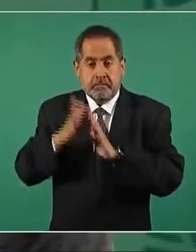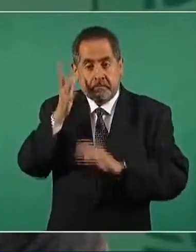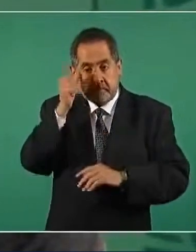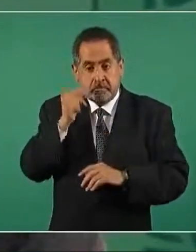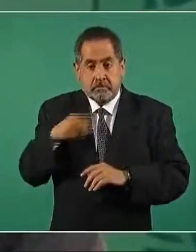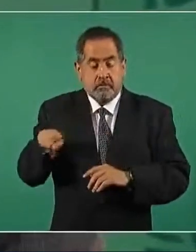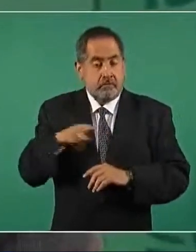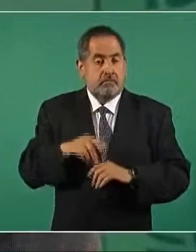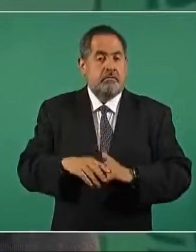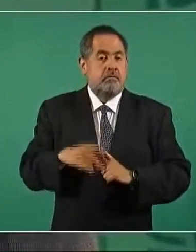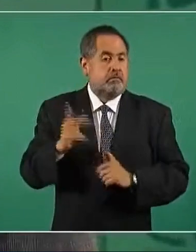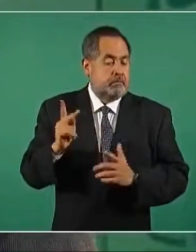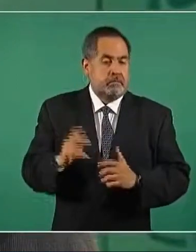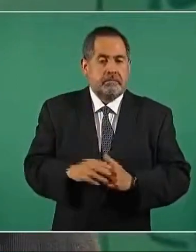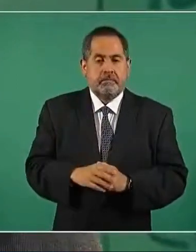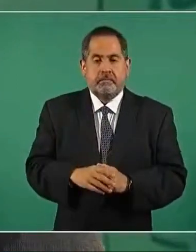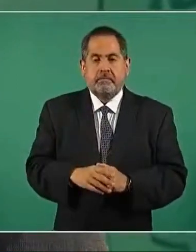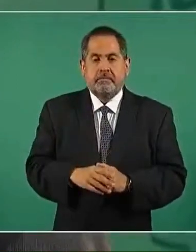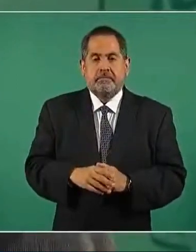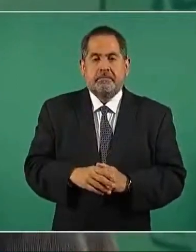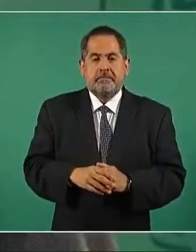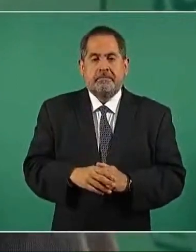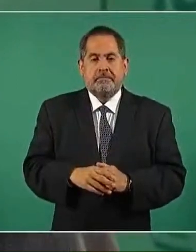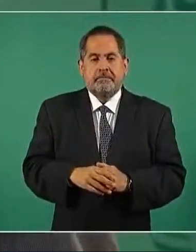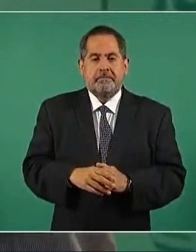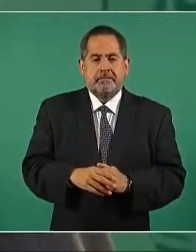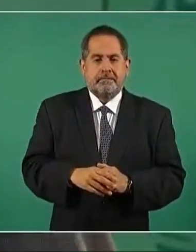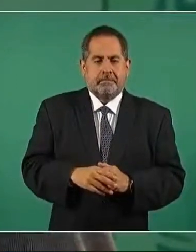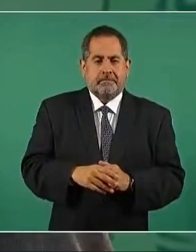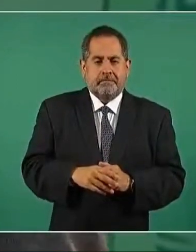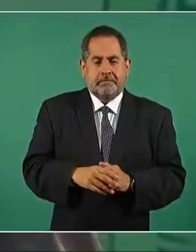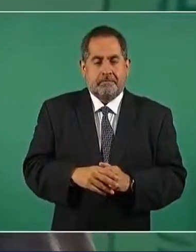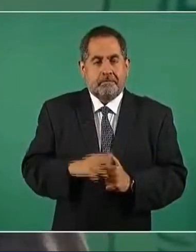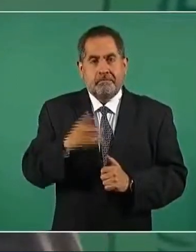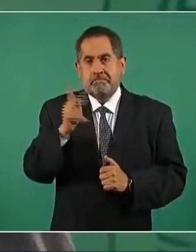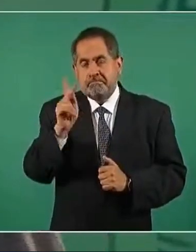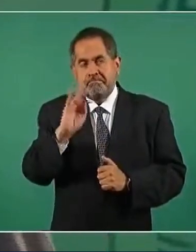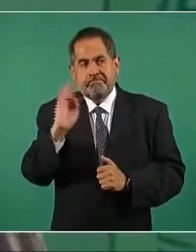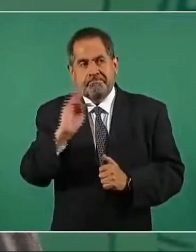si lo asesinaban,